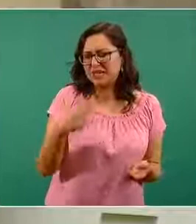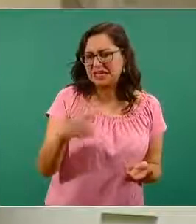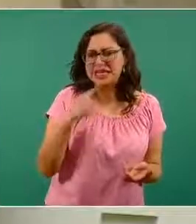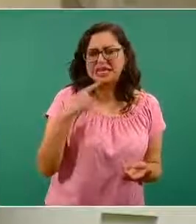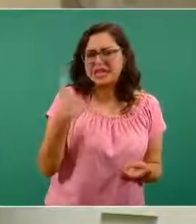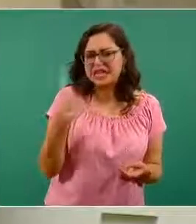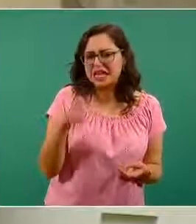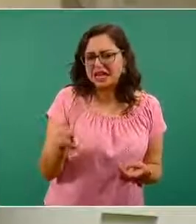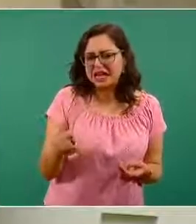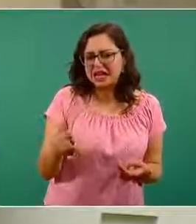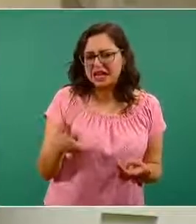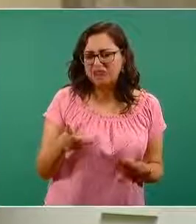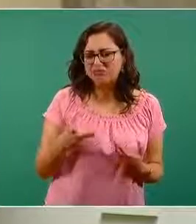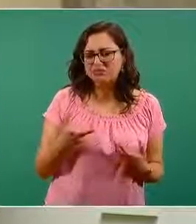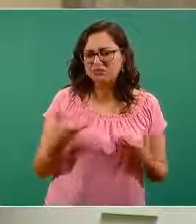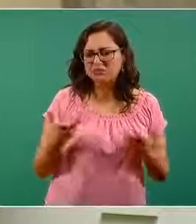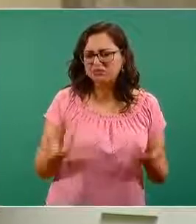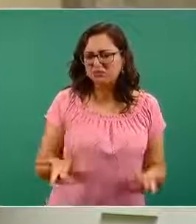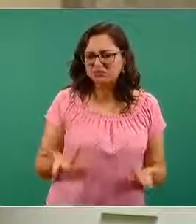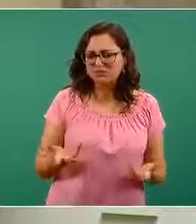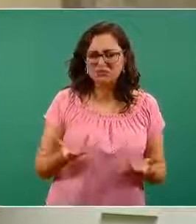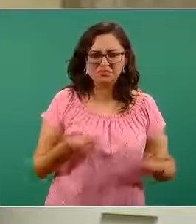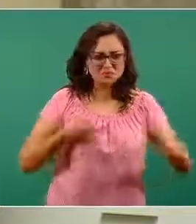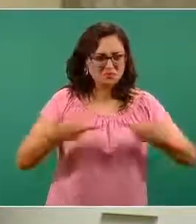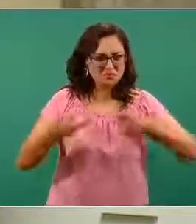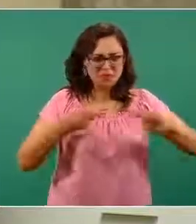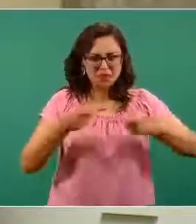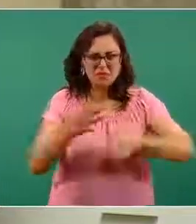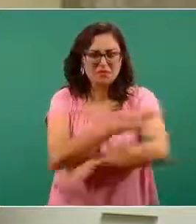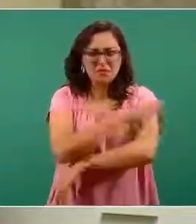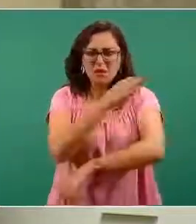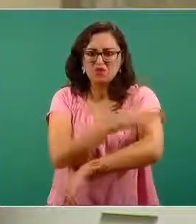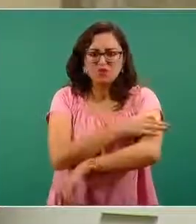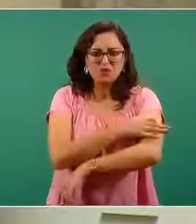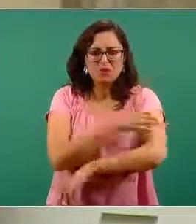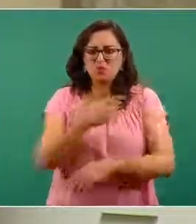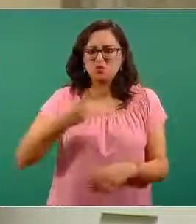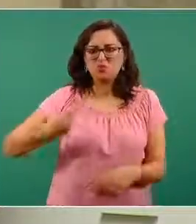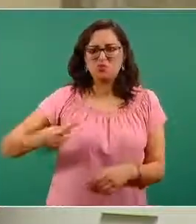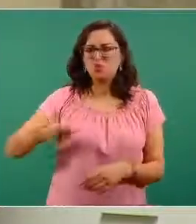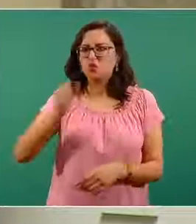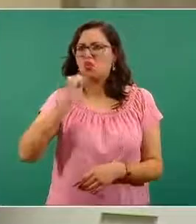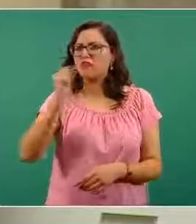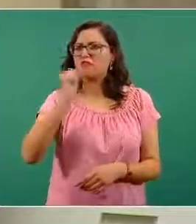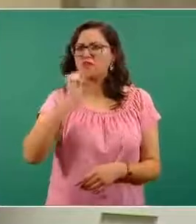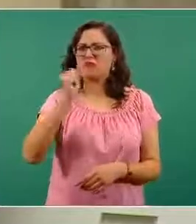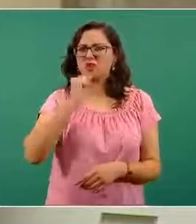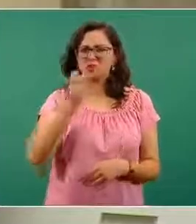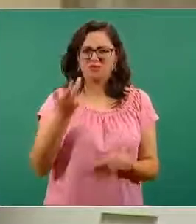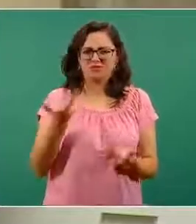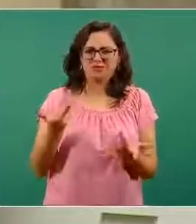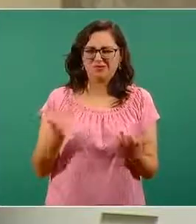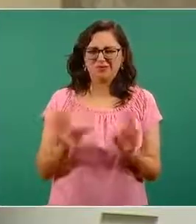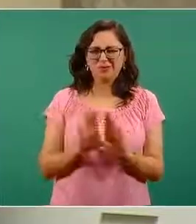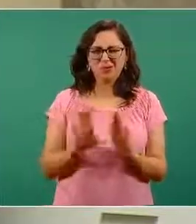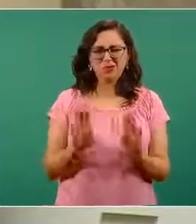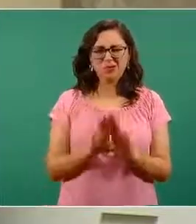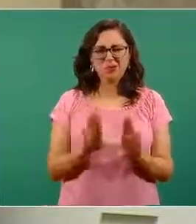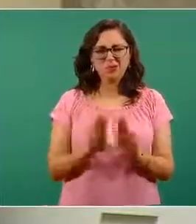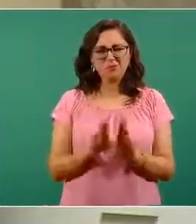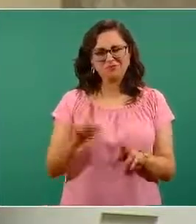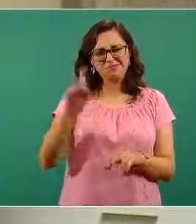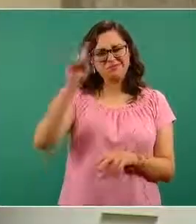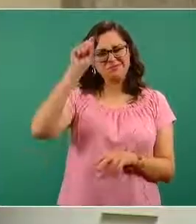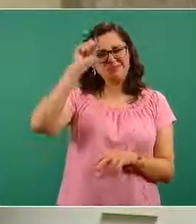manera de los protocolos de vacunación que todavía no se les estaba administrando la vacuna. Entonces, pues sabemos